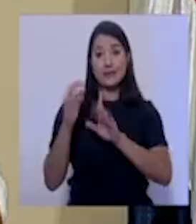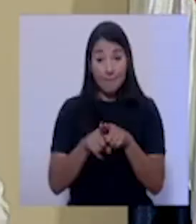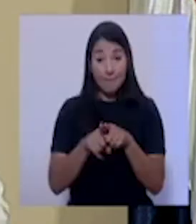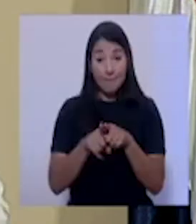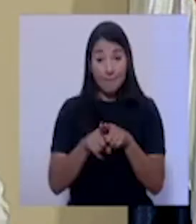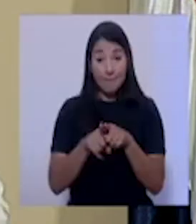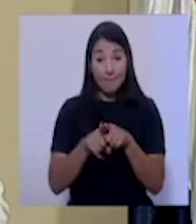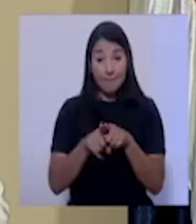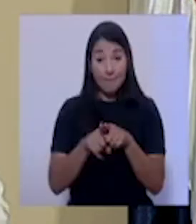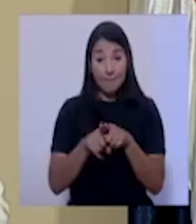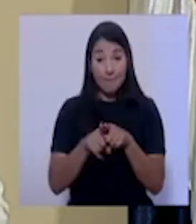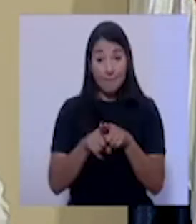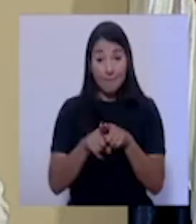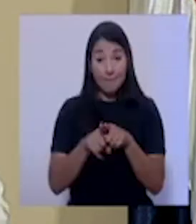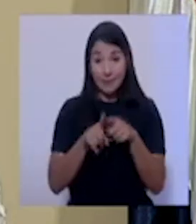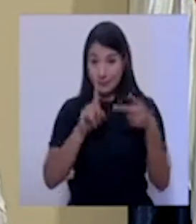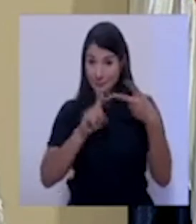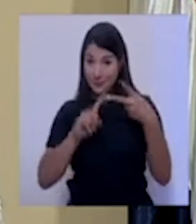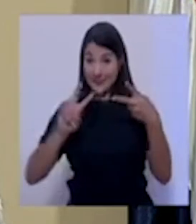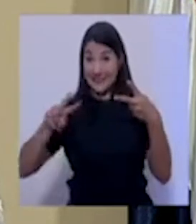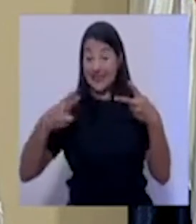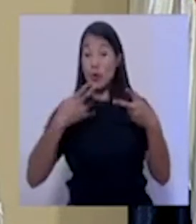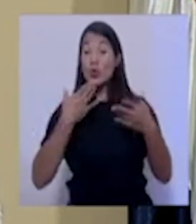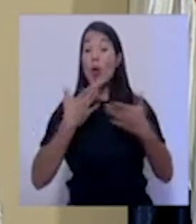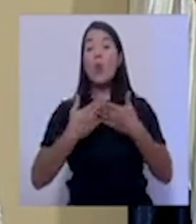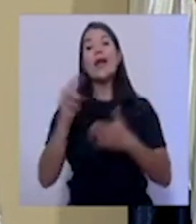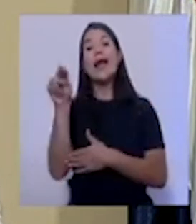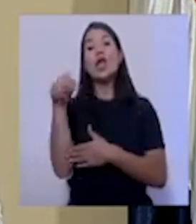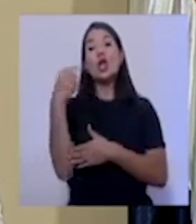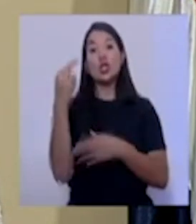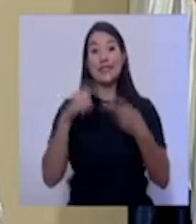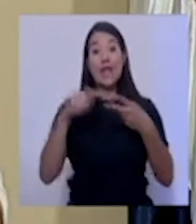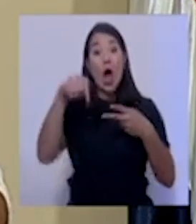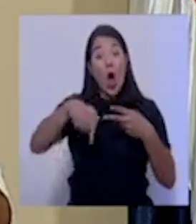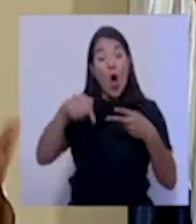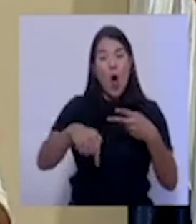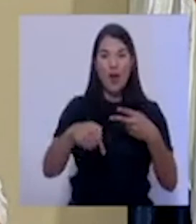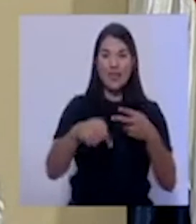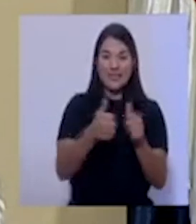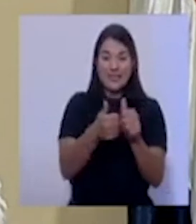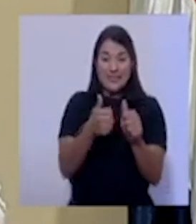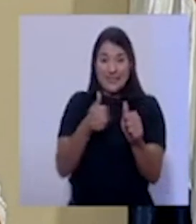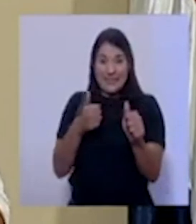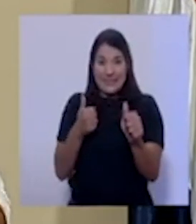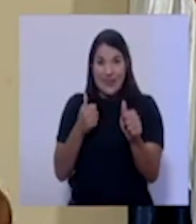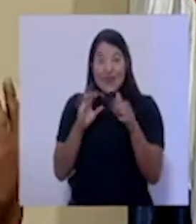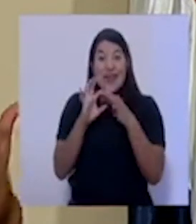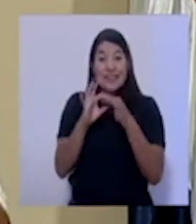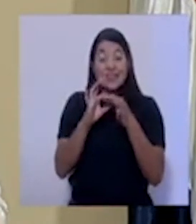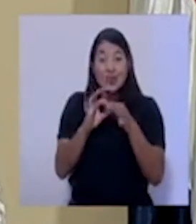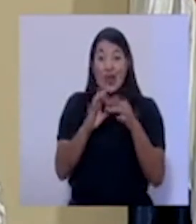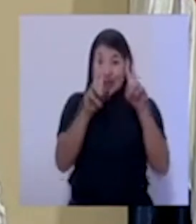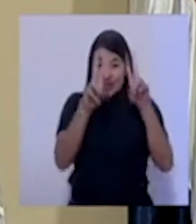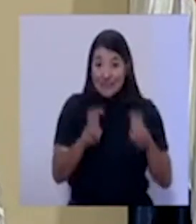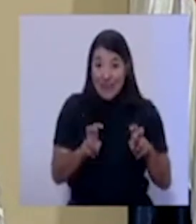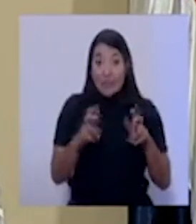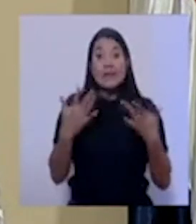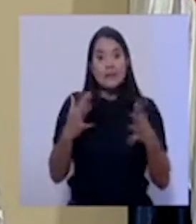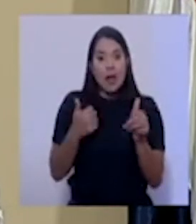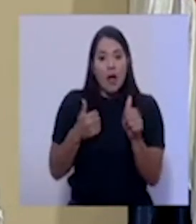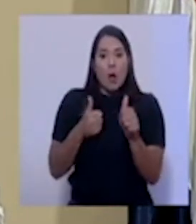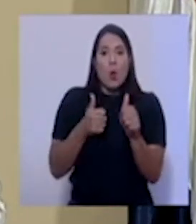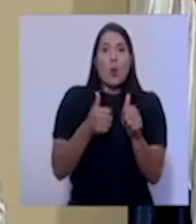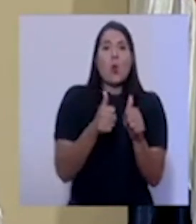el rezago que teníamos en pruebas diagnósticas ha disminuido. De hecho, en algún momento tuvimos un rezago de hasta 2,800 pruebas